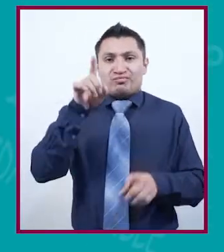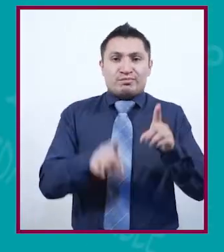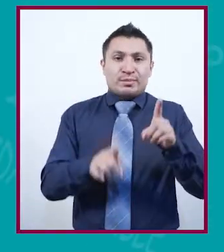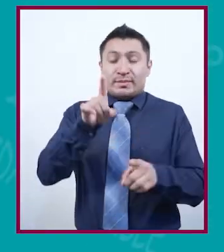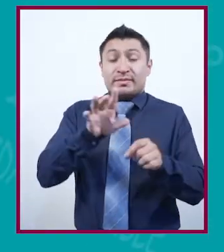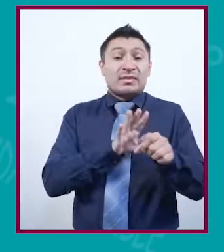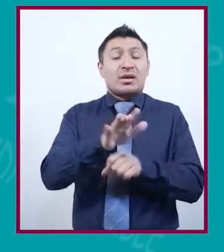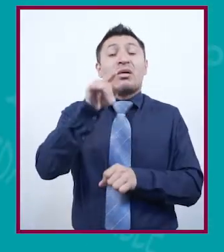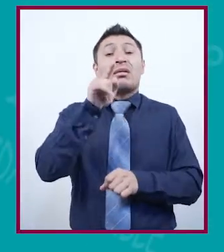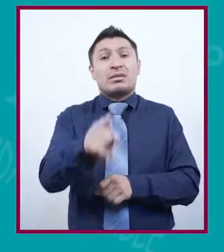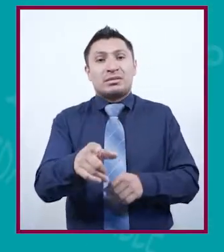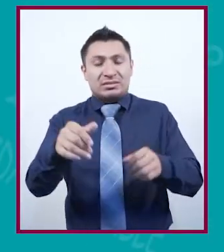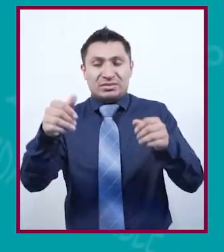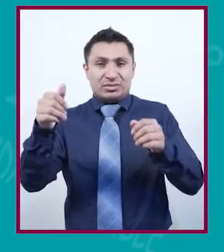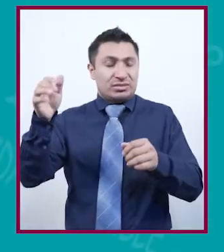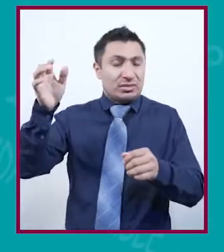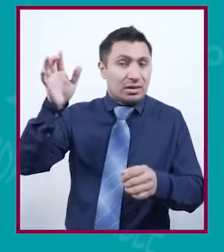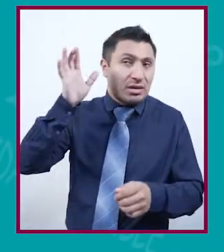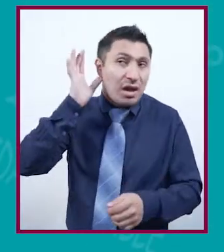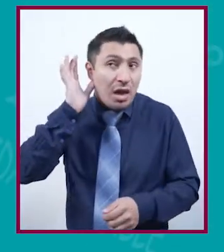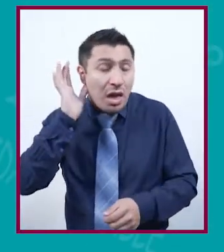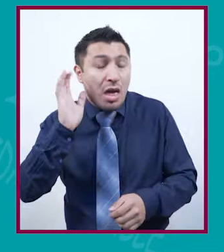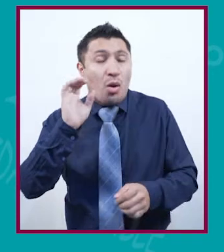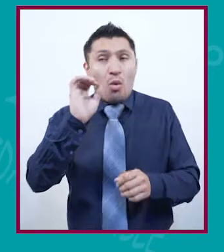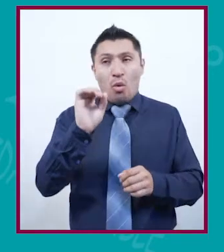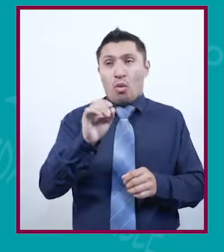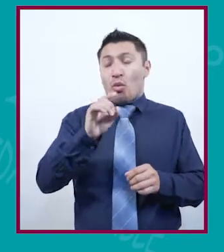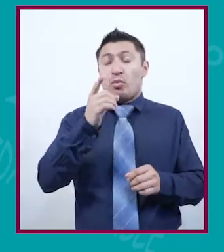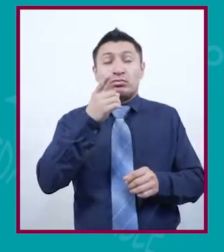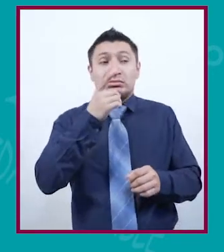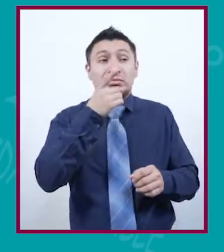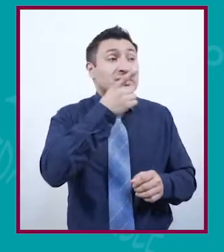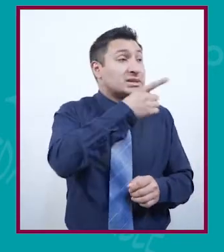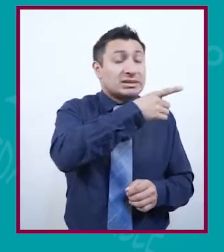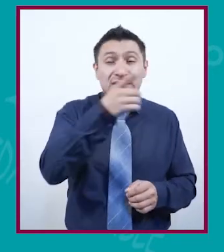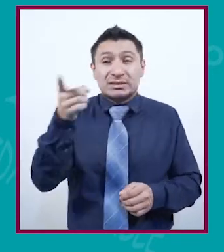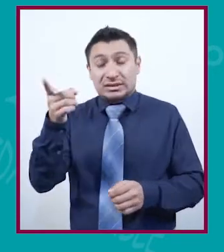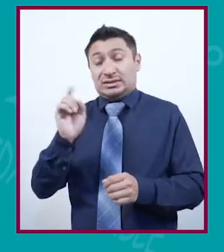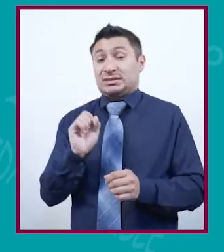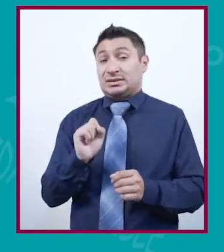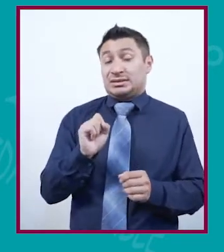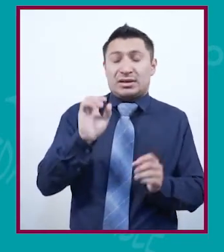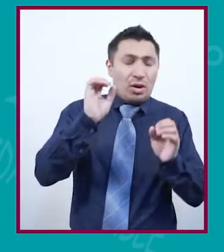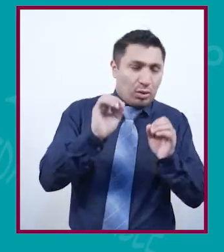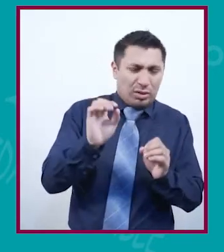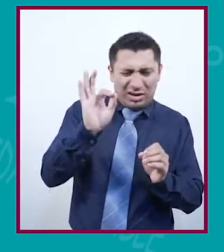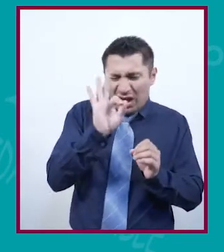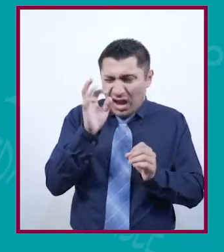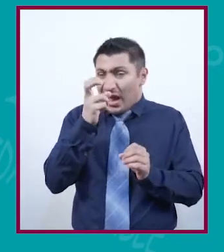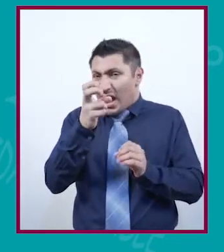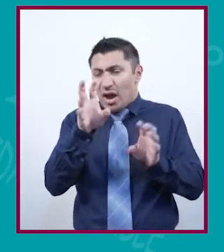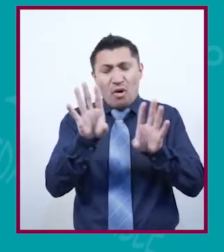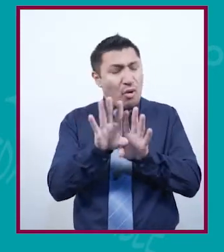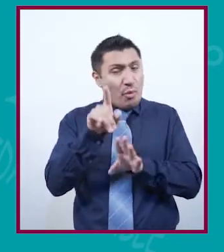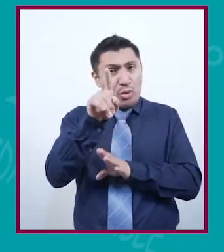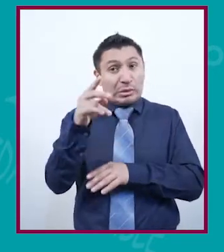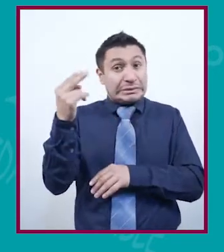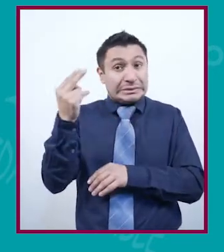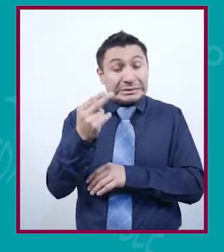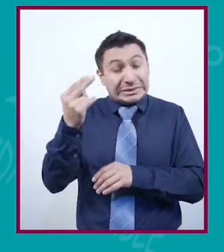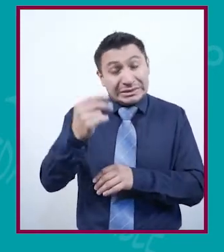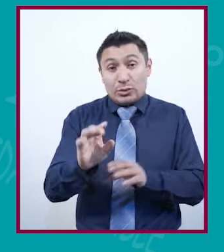Dependiendo de lo que tú vayas escuchando o de lo que te vayan mencionando, yo creo que puede hacer que tú